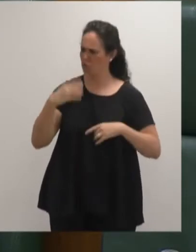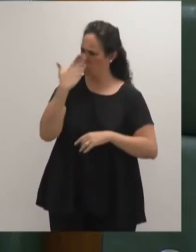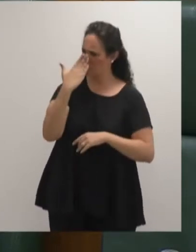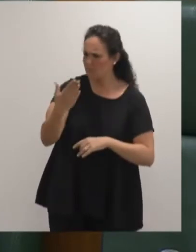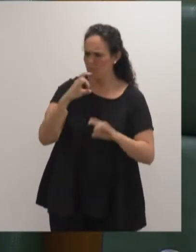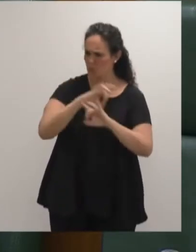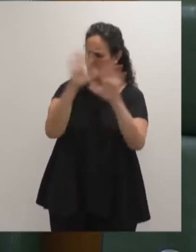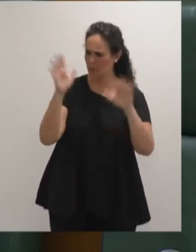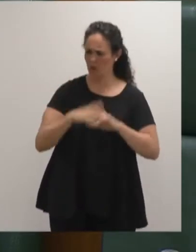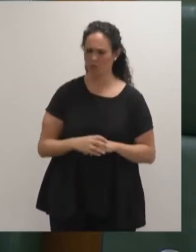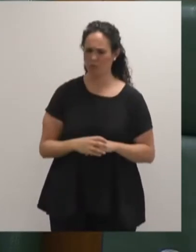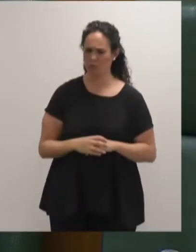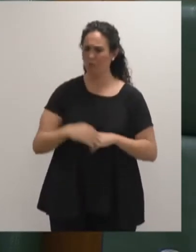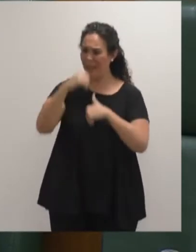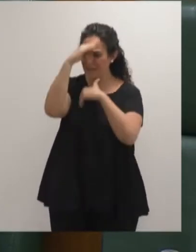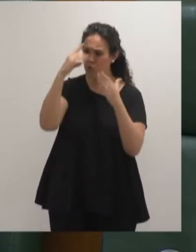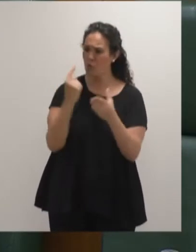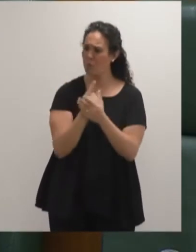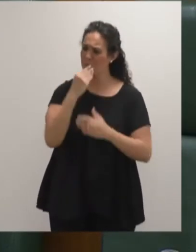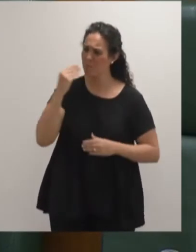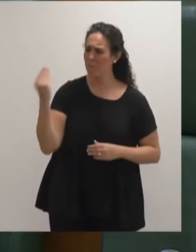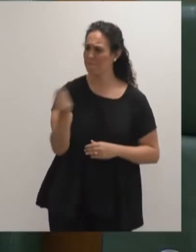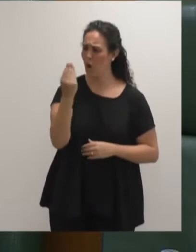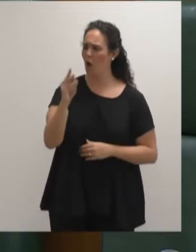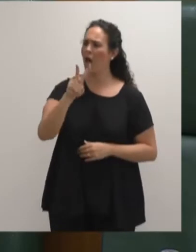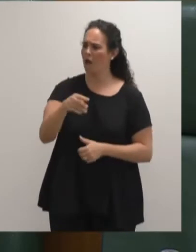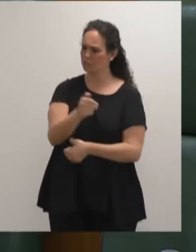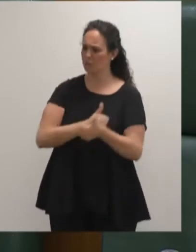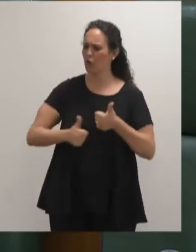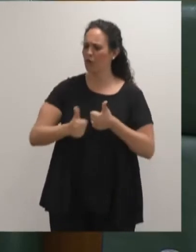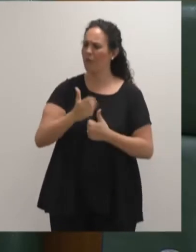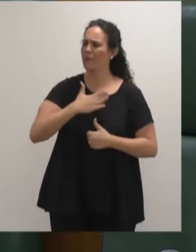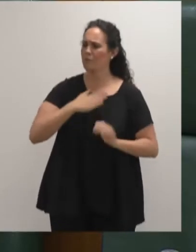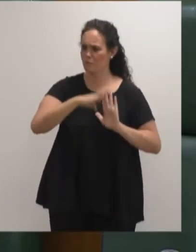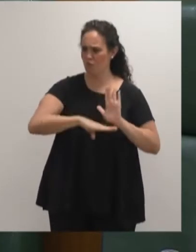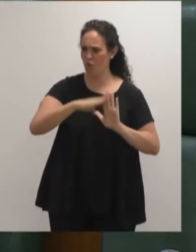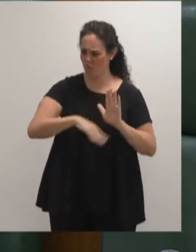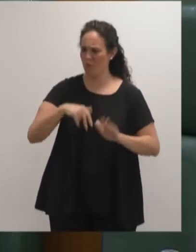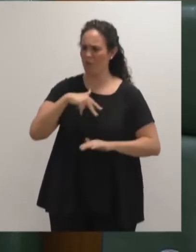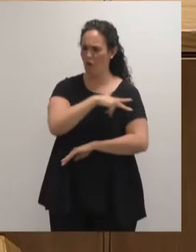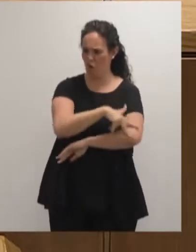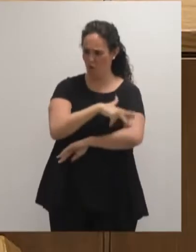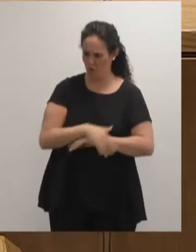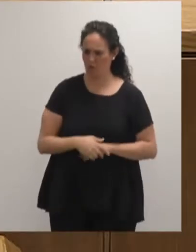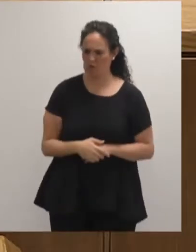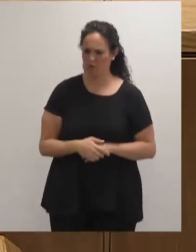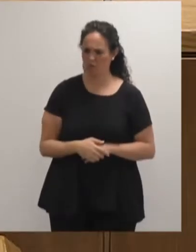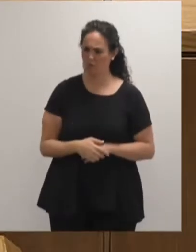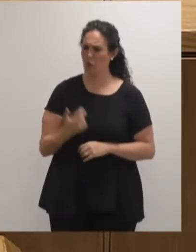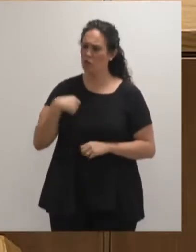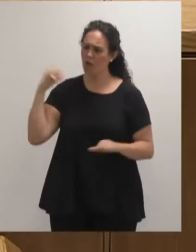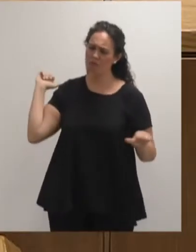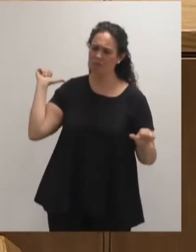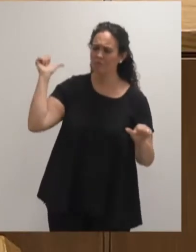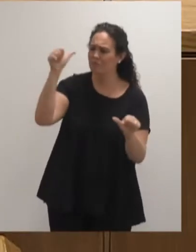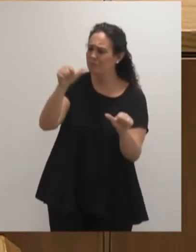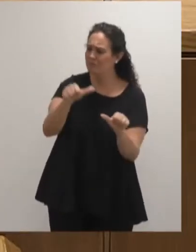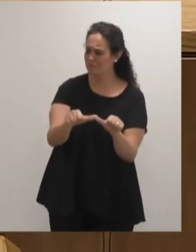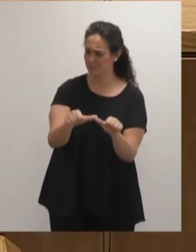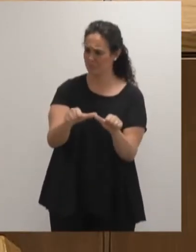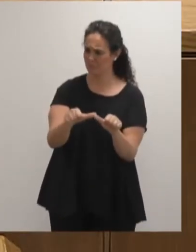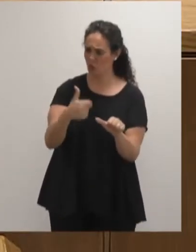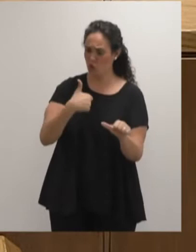la mejora de la atención primaria es una prioridad de nuestro programa de gobierno. Vengo y venimos reclamando desde hace años